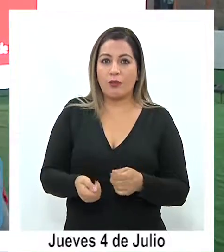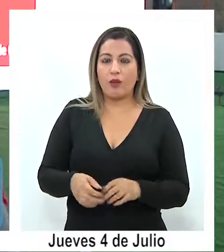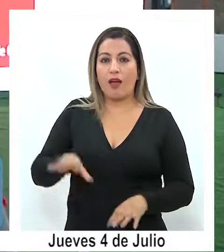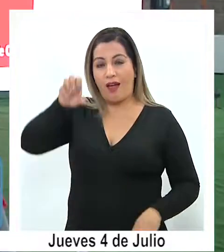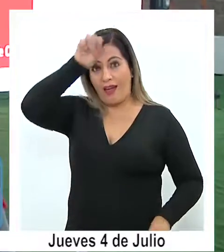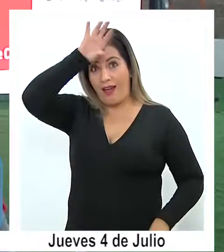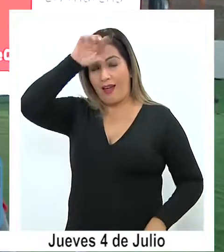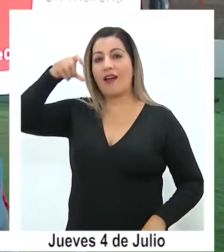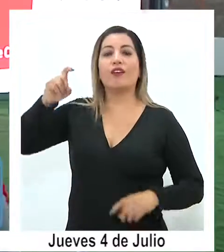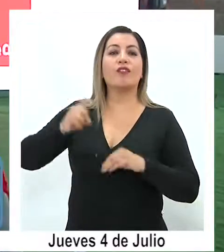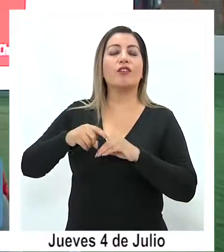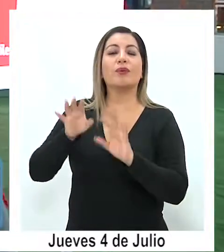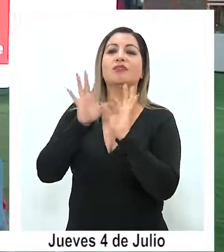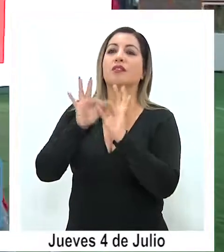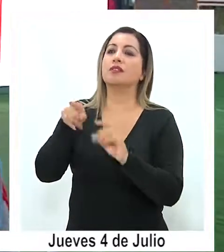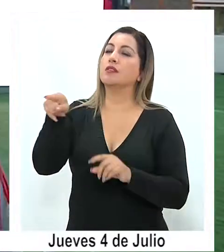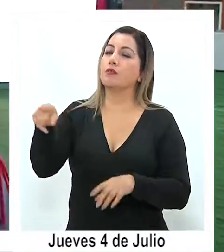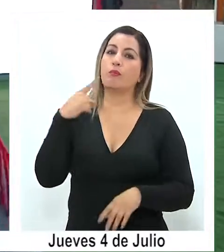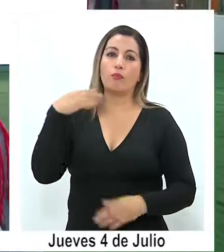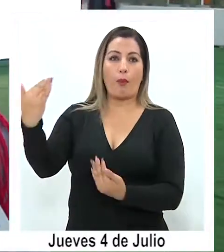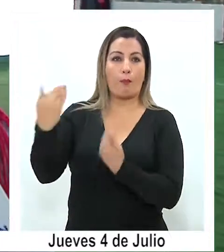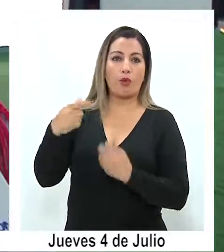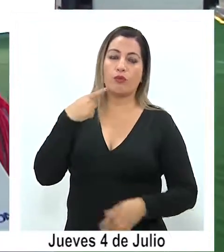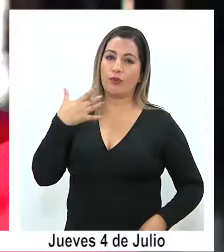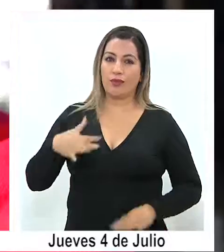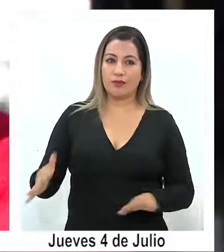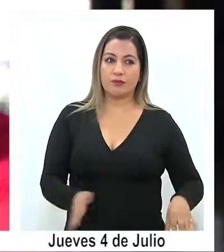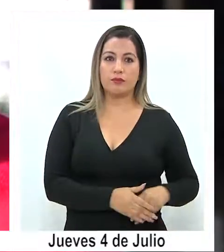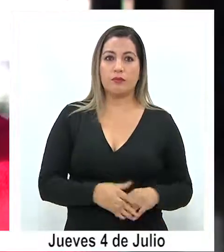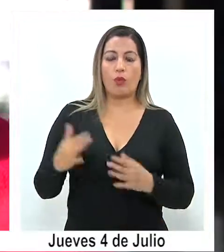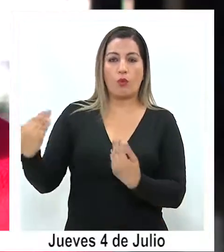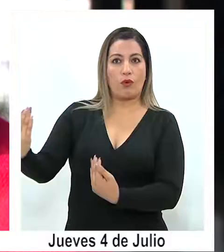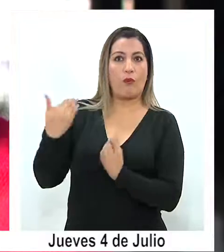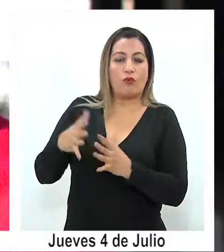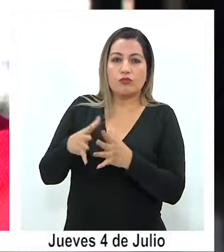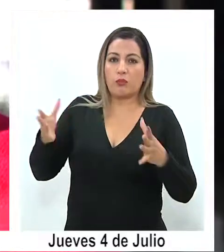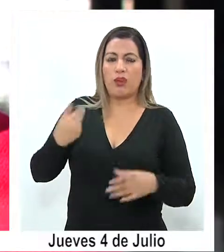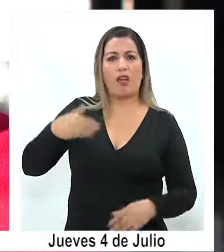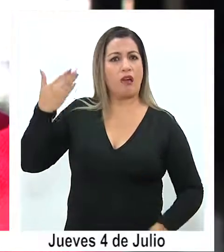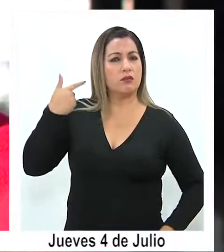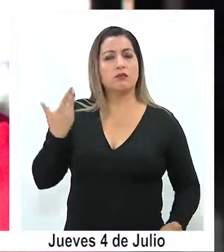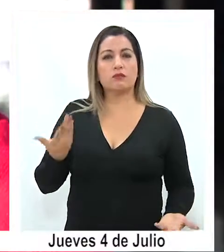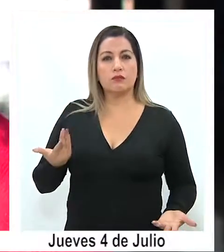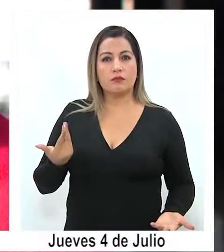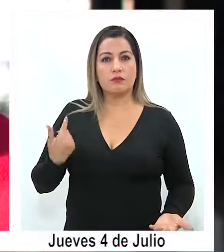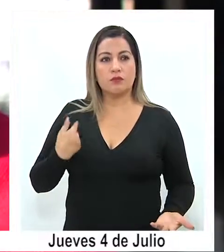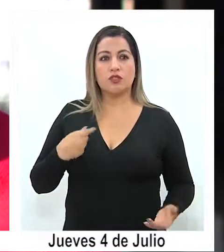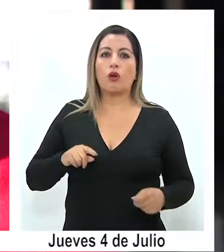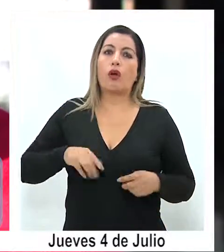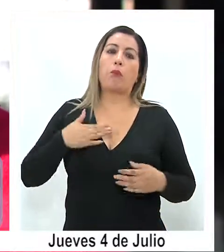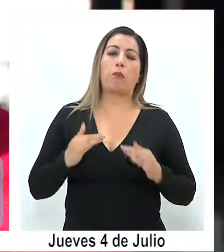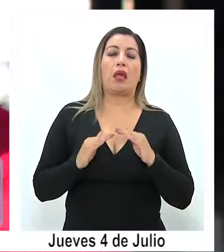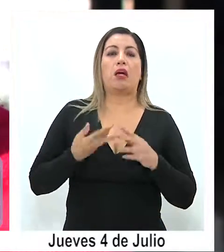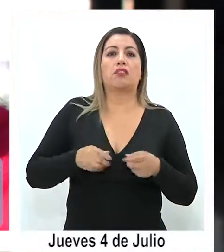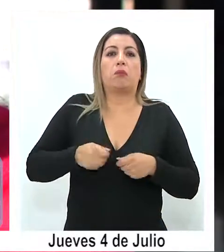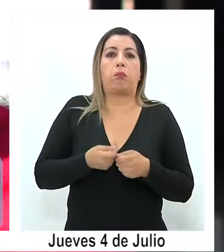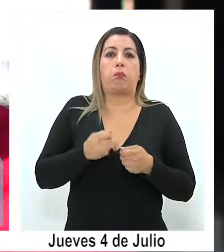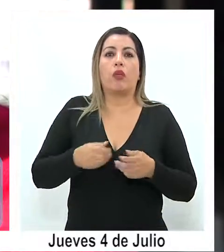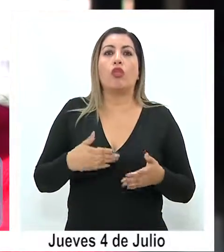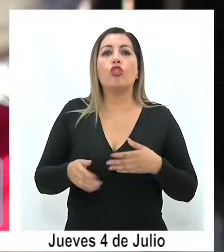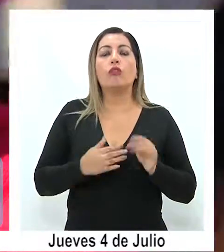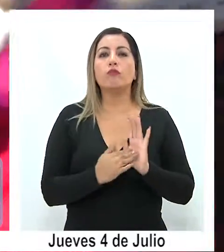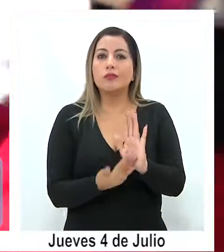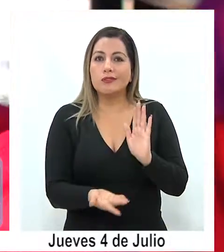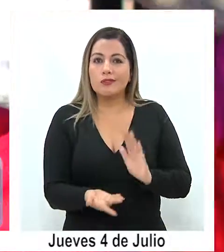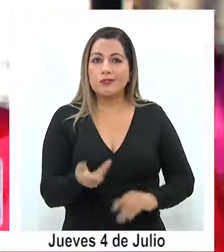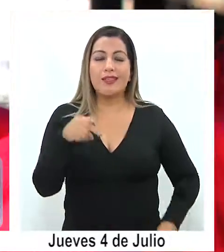a Coyaguase, que ha sido un plan fundamental para nosotros. Un apoyo súper grande porque nosotros antes, bueno, uno teje, teje en la casa, pero no teníamos